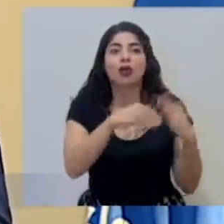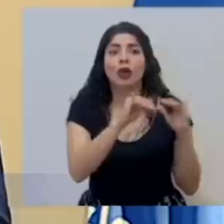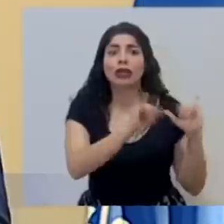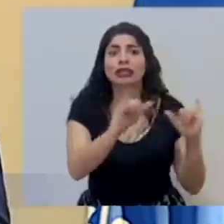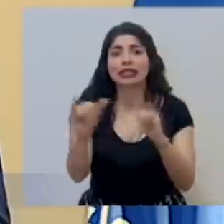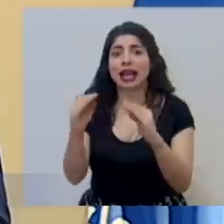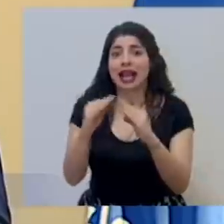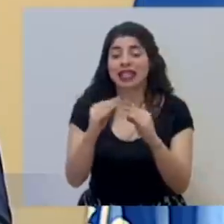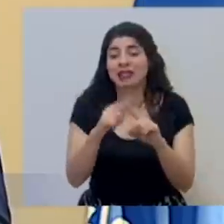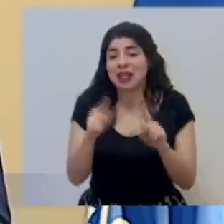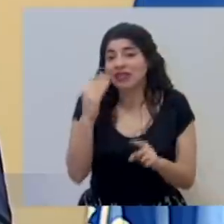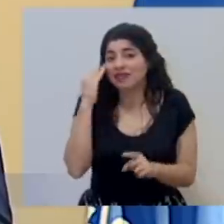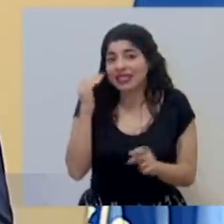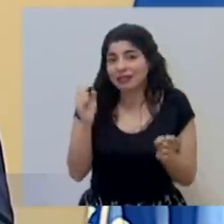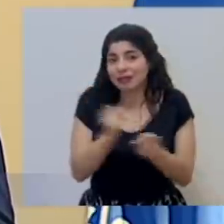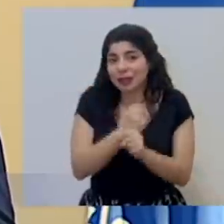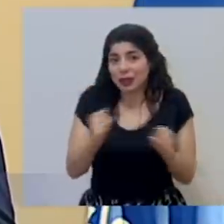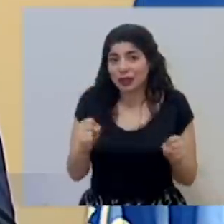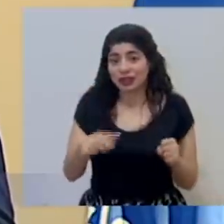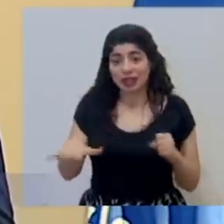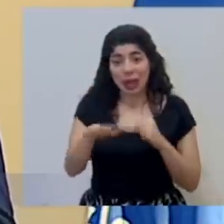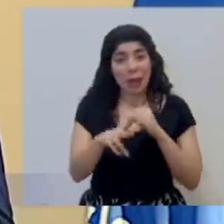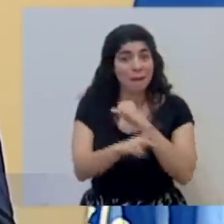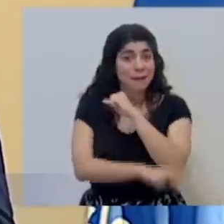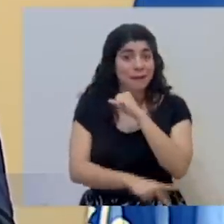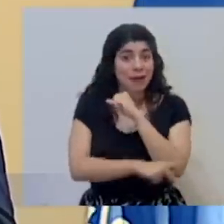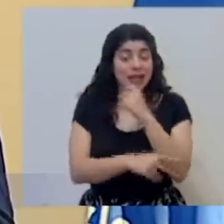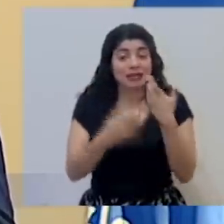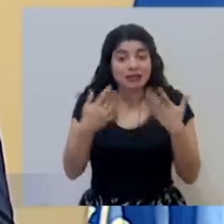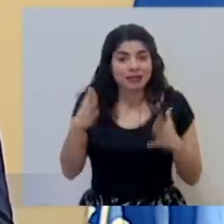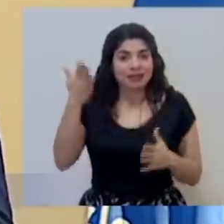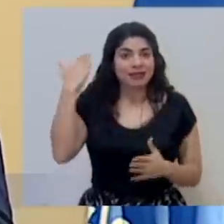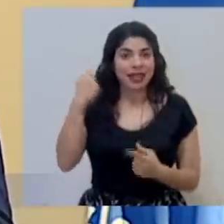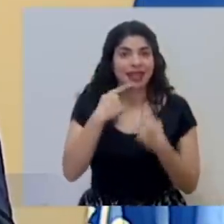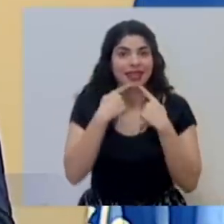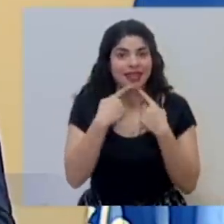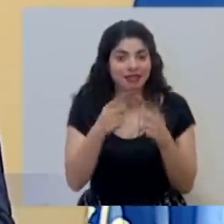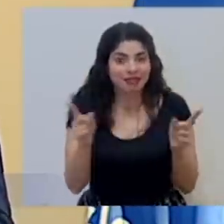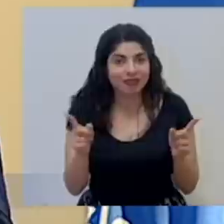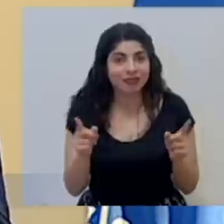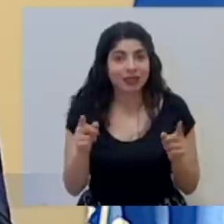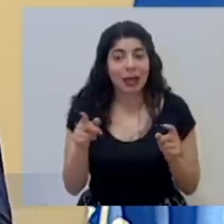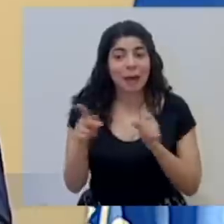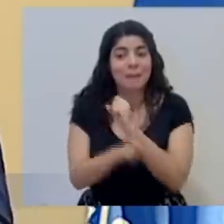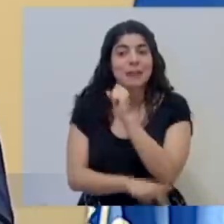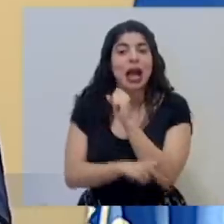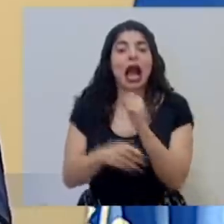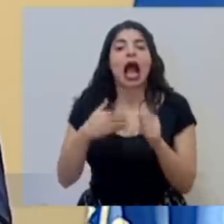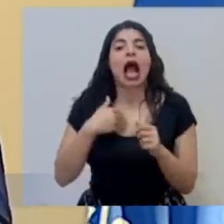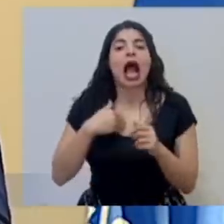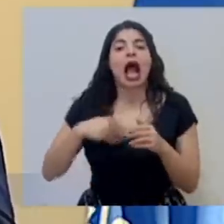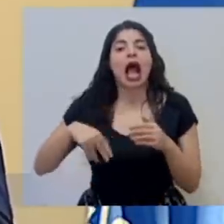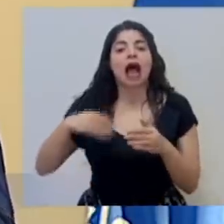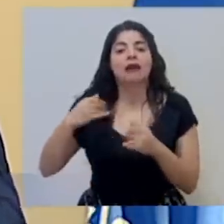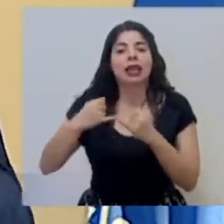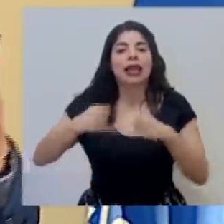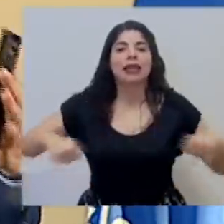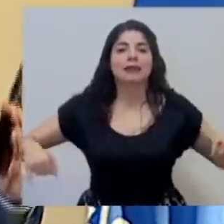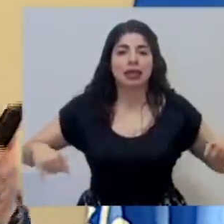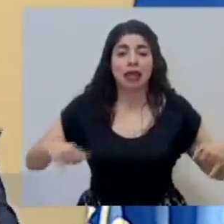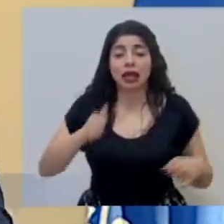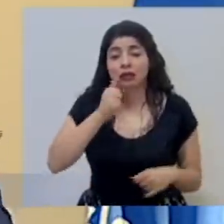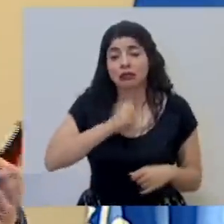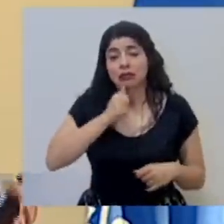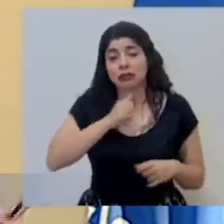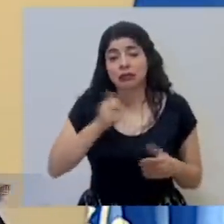casas pero eso no es posible el país como ya lo hemos venido diciendo tiene también un límite que puede aguantar con respecto a todo